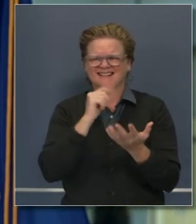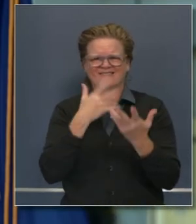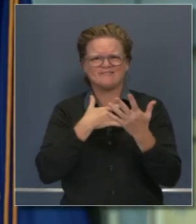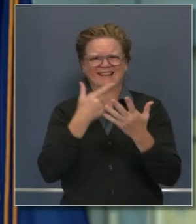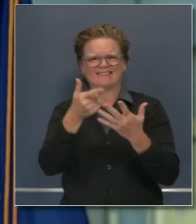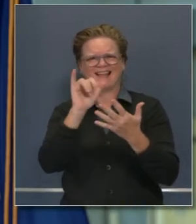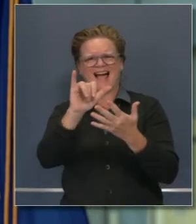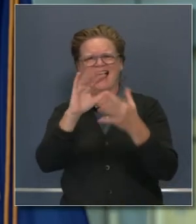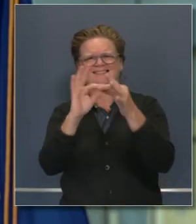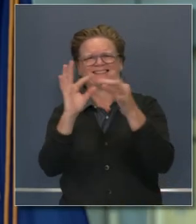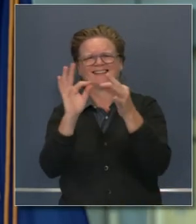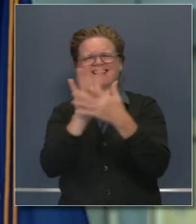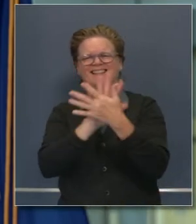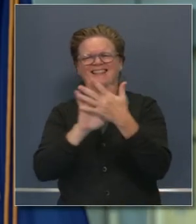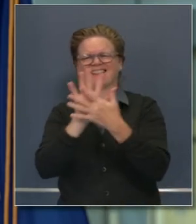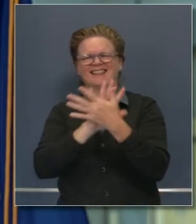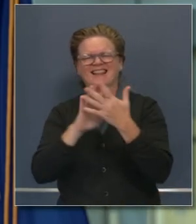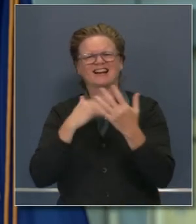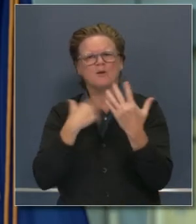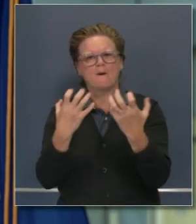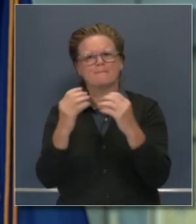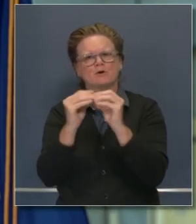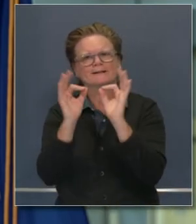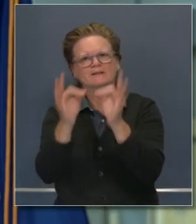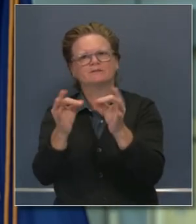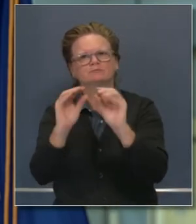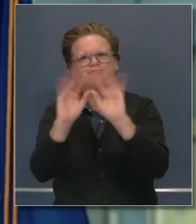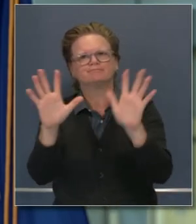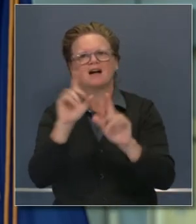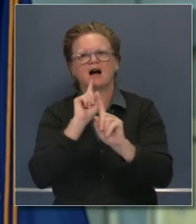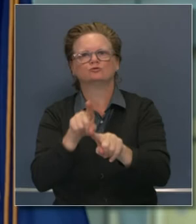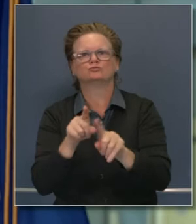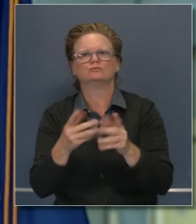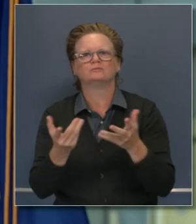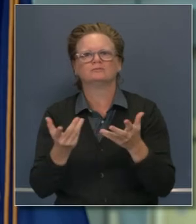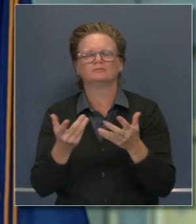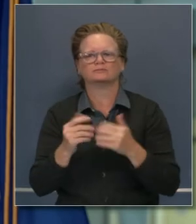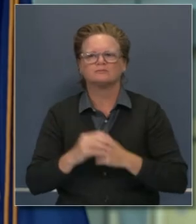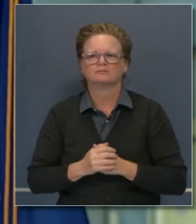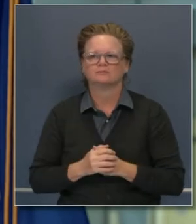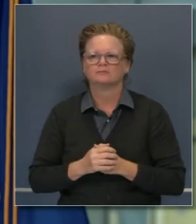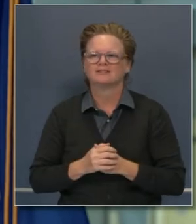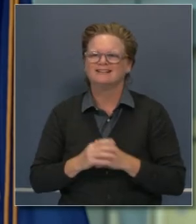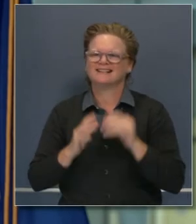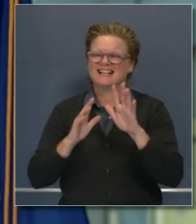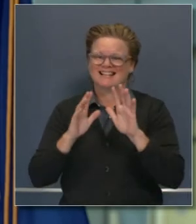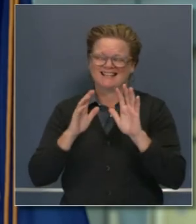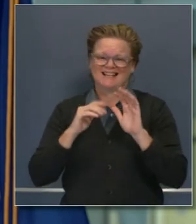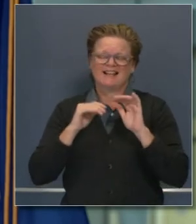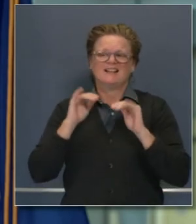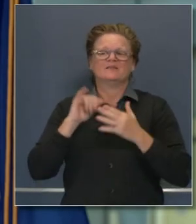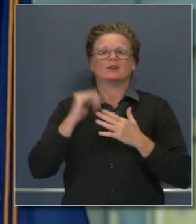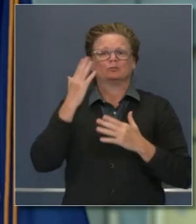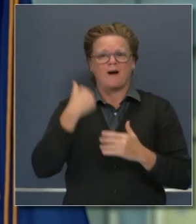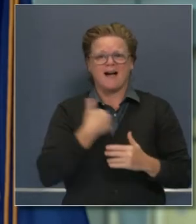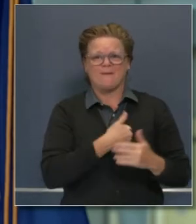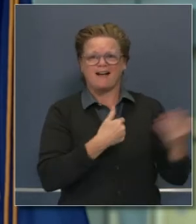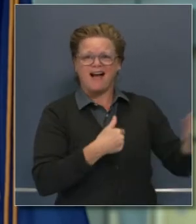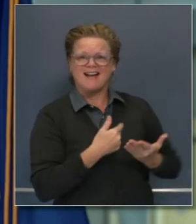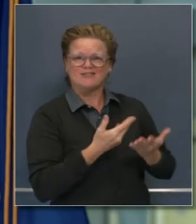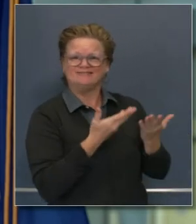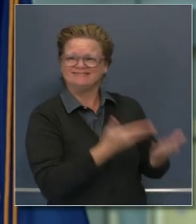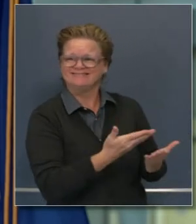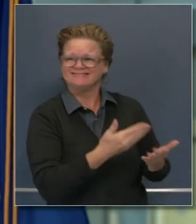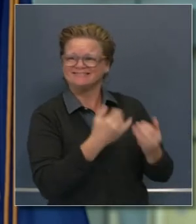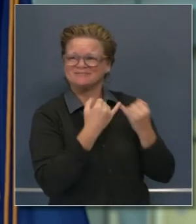cuentas. Por eso implementamos equipos de intervención, por eso traje a cinco personas a esta agencia, por eso hemos contratado a un consultor independiente y